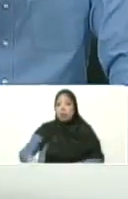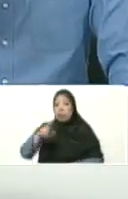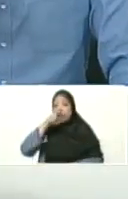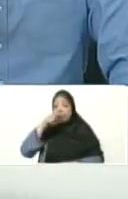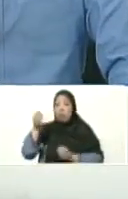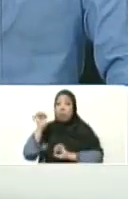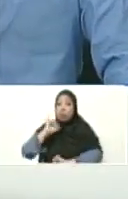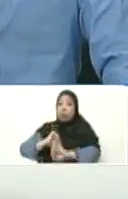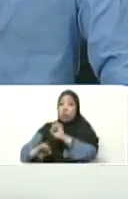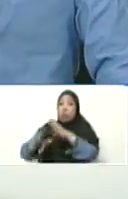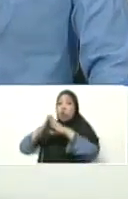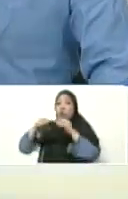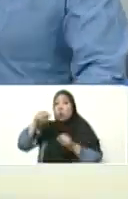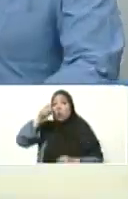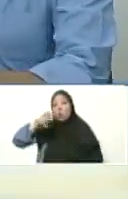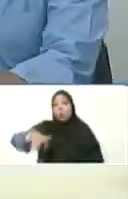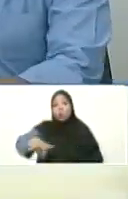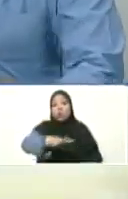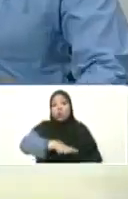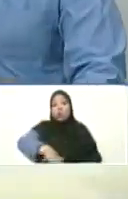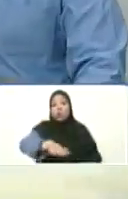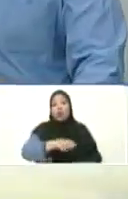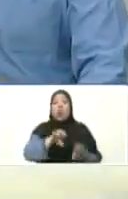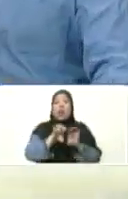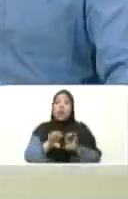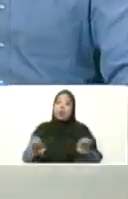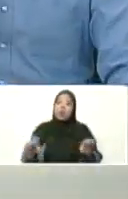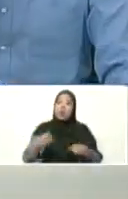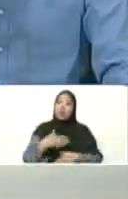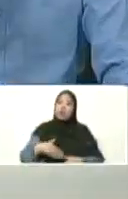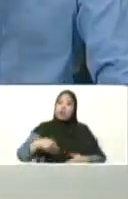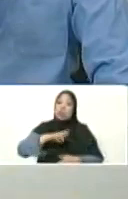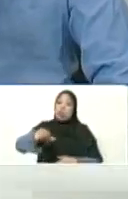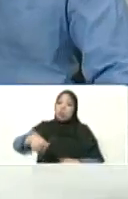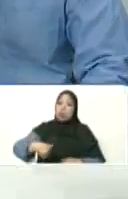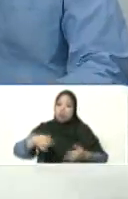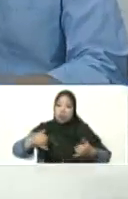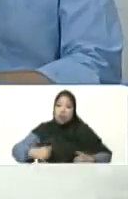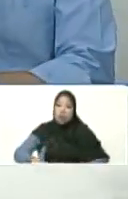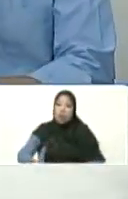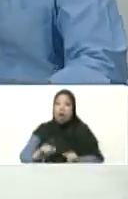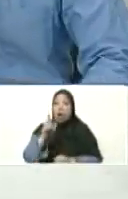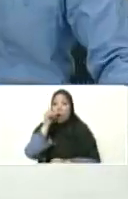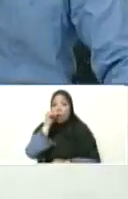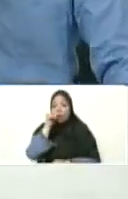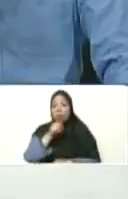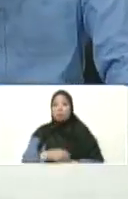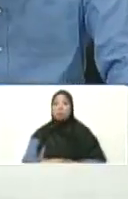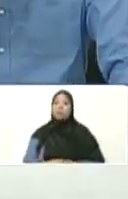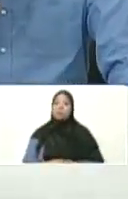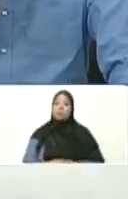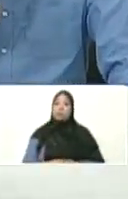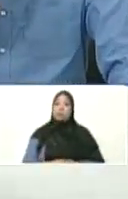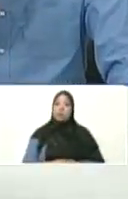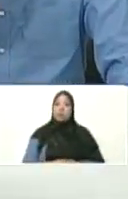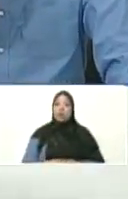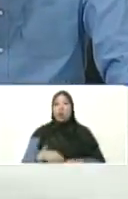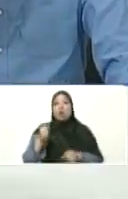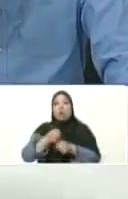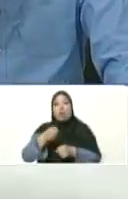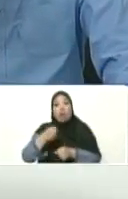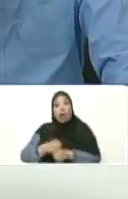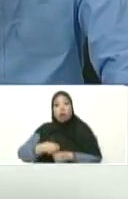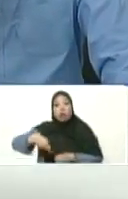ofensiva de todo el pueblo para recuperar la calidad educativa de todas nuestras hijas y de nuestros hijos. Ella se va de aquí, presidente, caminando a su trabajo,